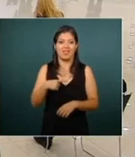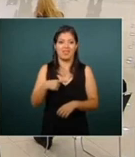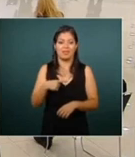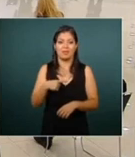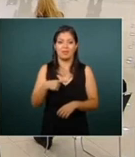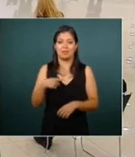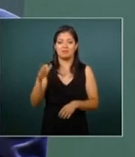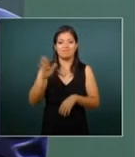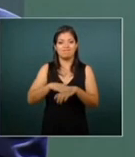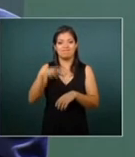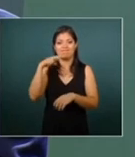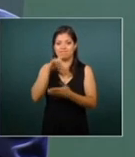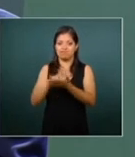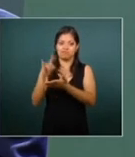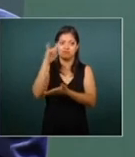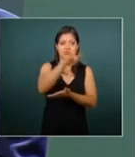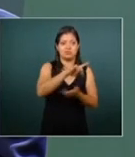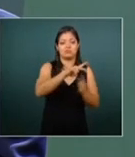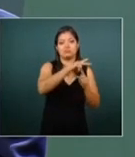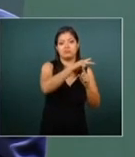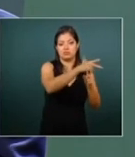más rápido en todo